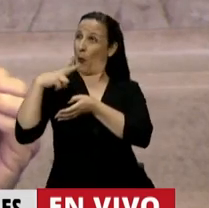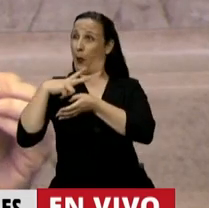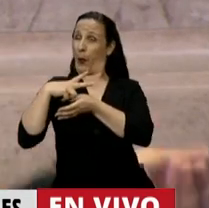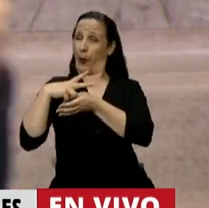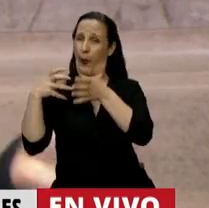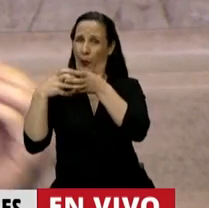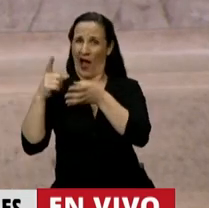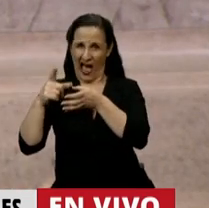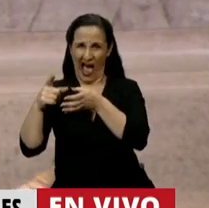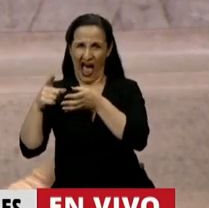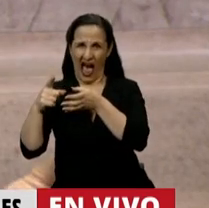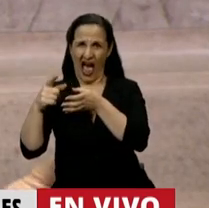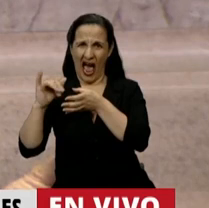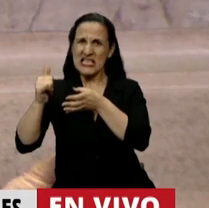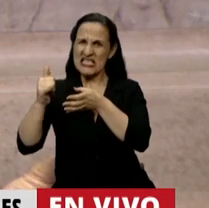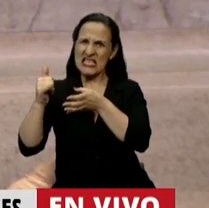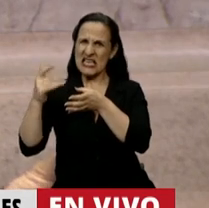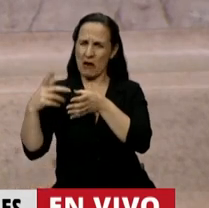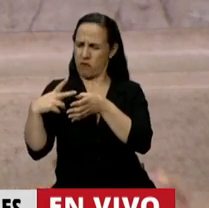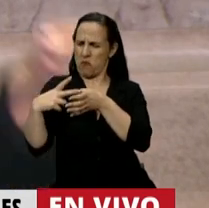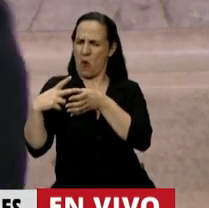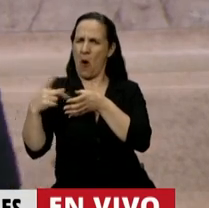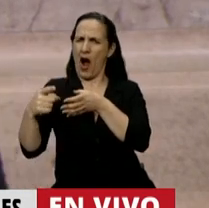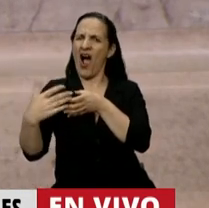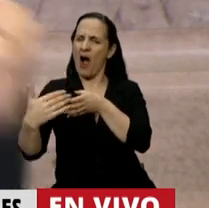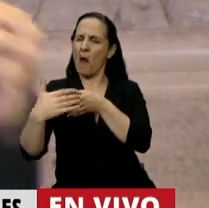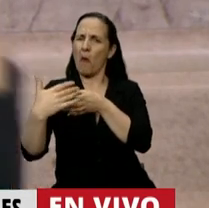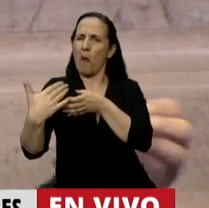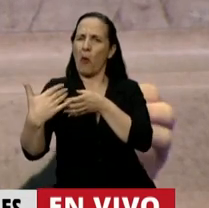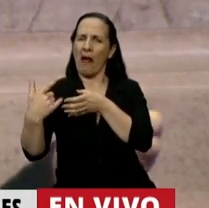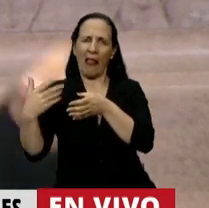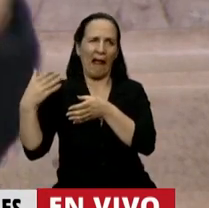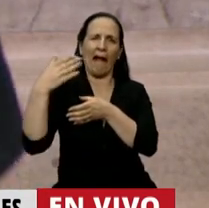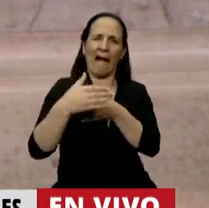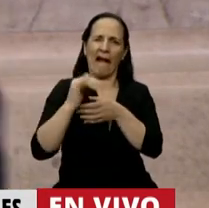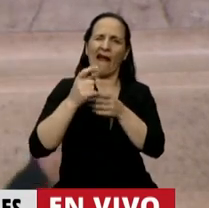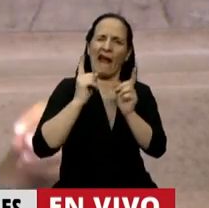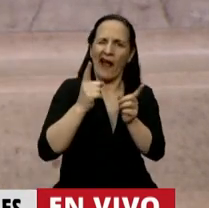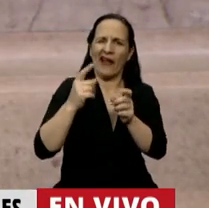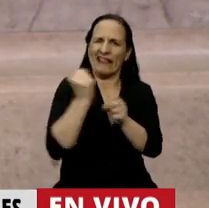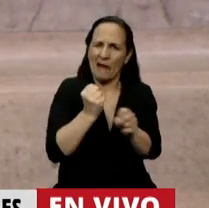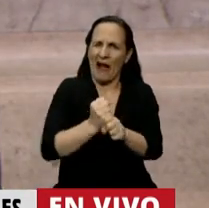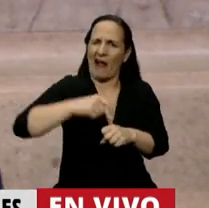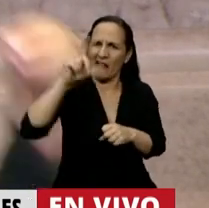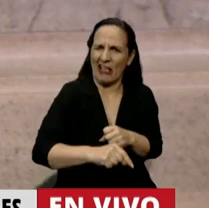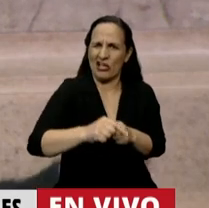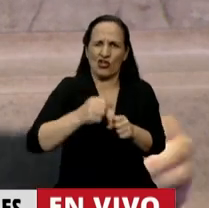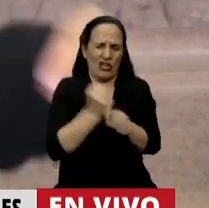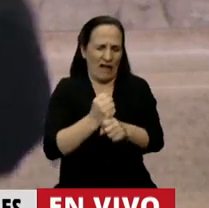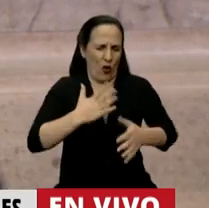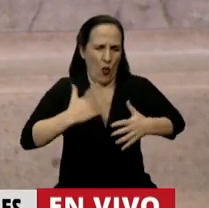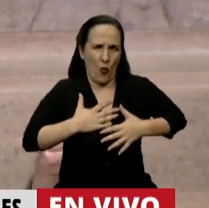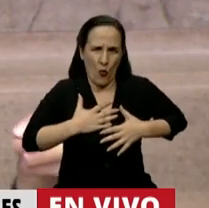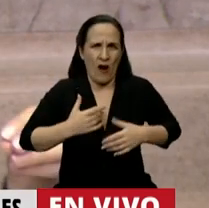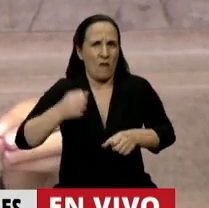va a dejar su salud física y mental en una tarea